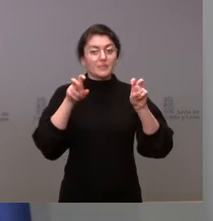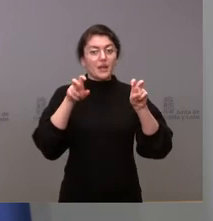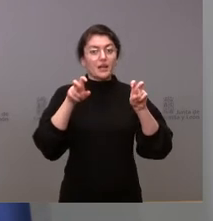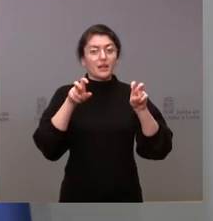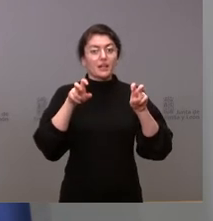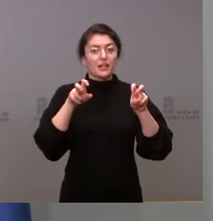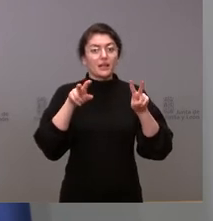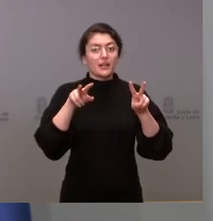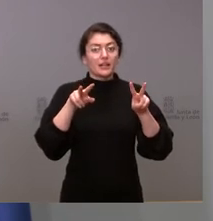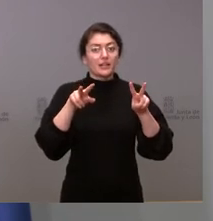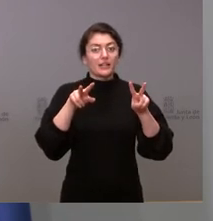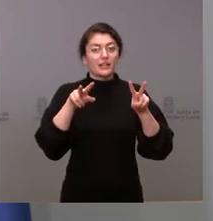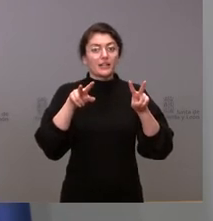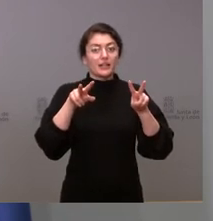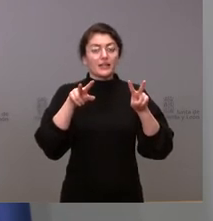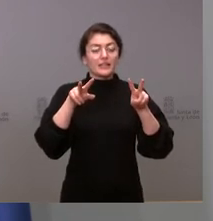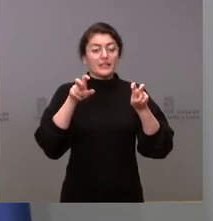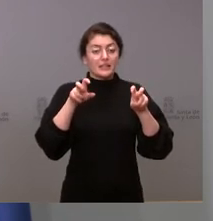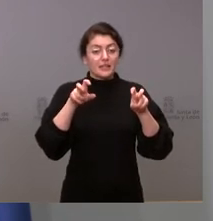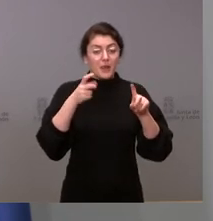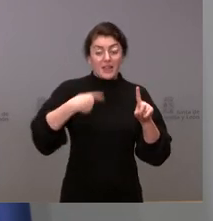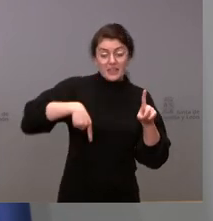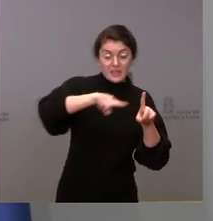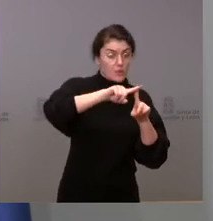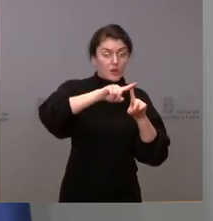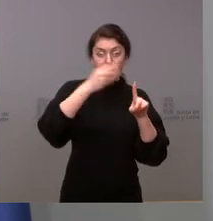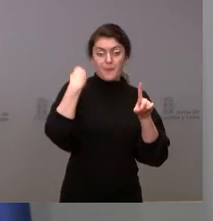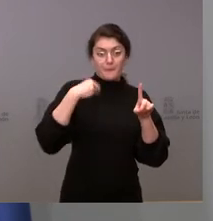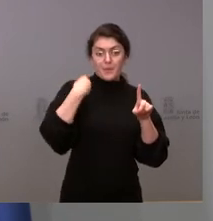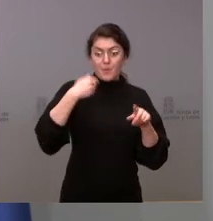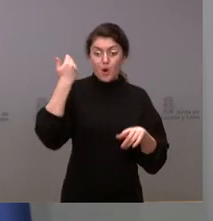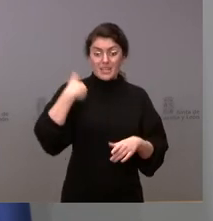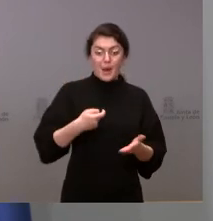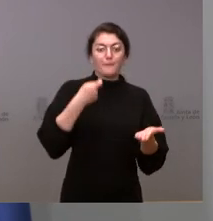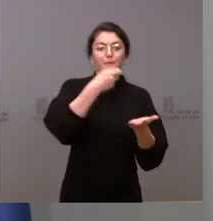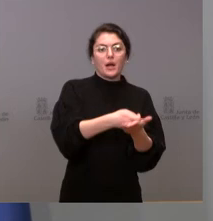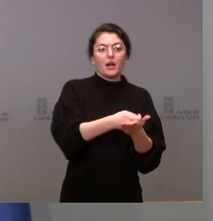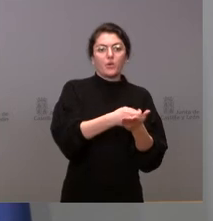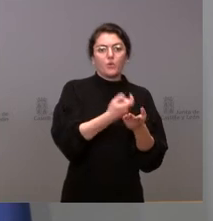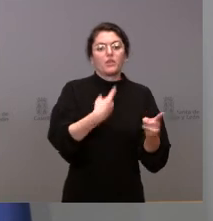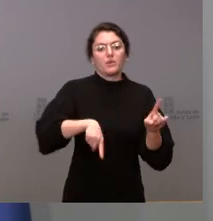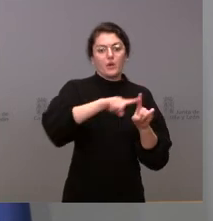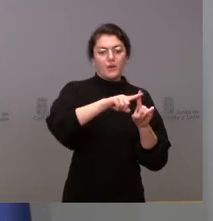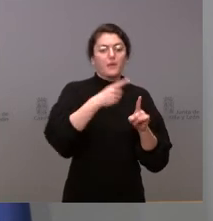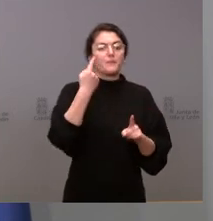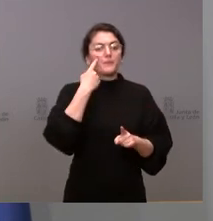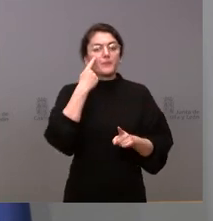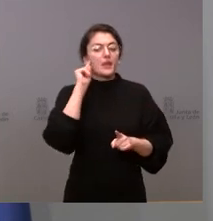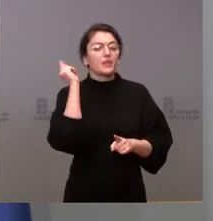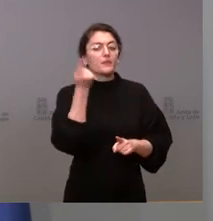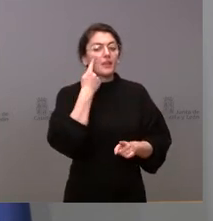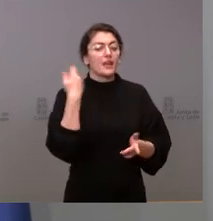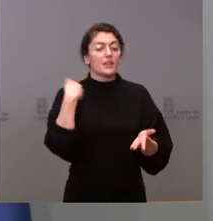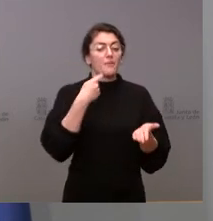instancia de la administración autonómica las cantidades que se hubieran cobrado tenemos que identificar cuáles se han hecho ya y paralizaremos el resto de los